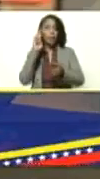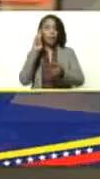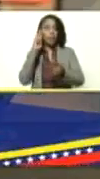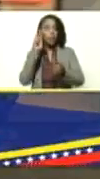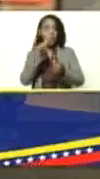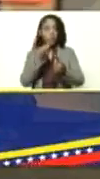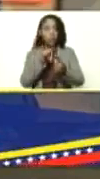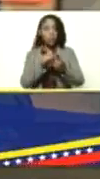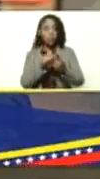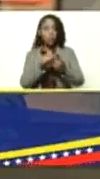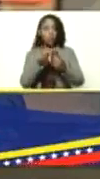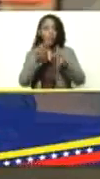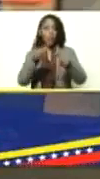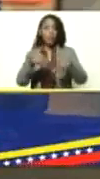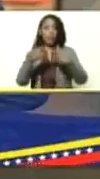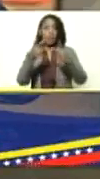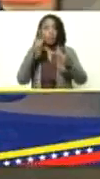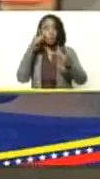rectificación